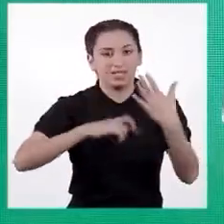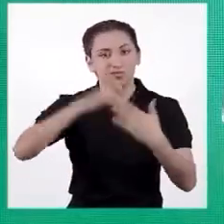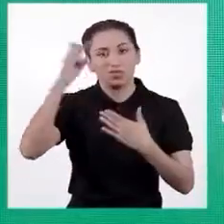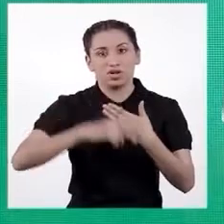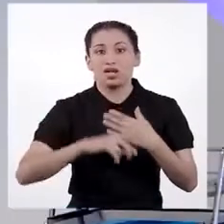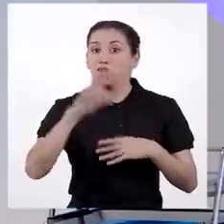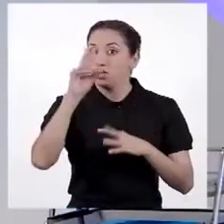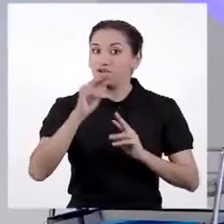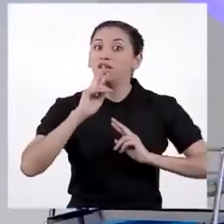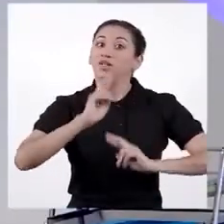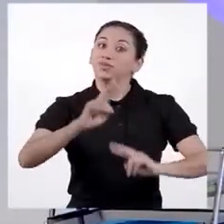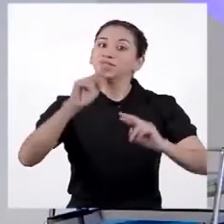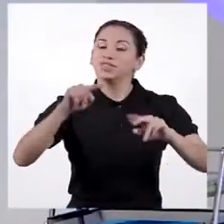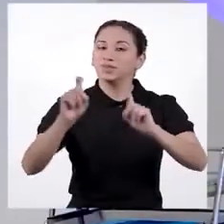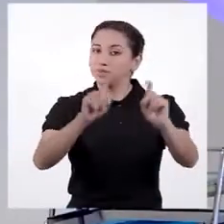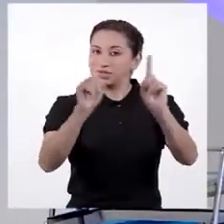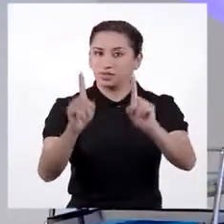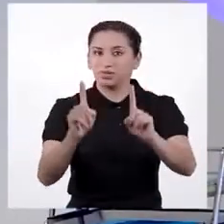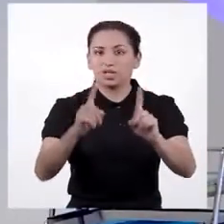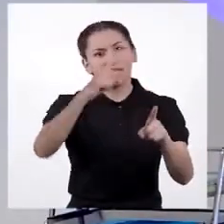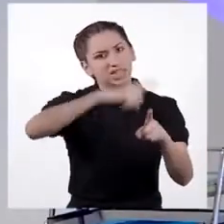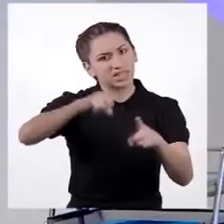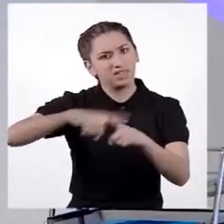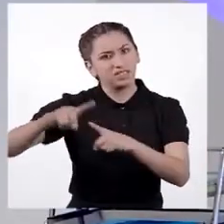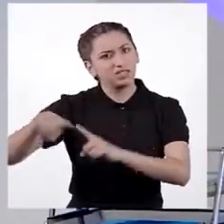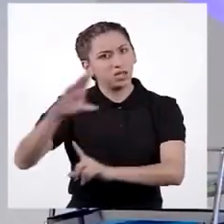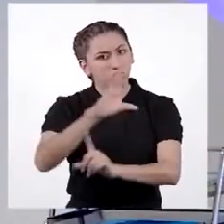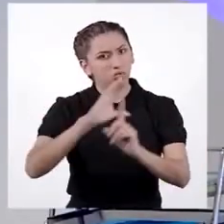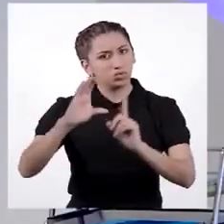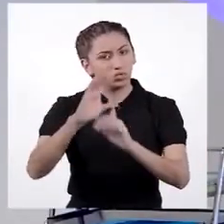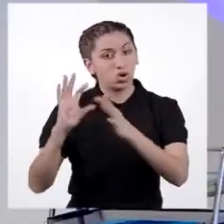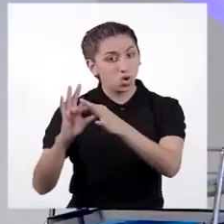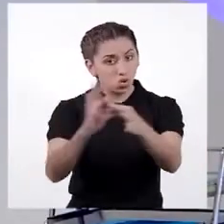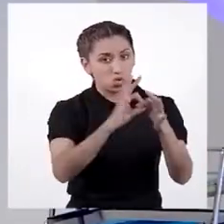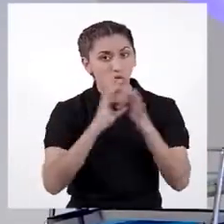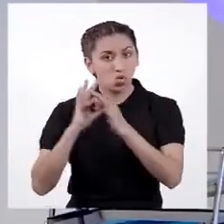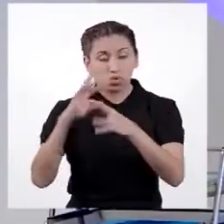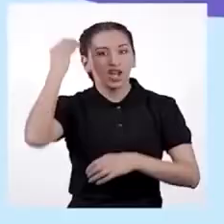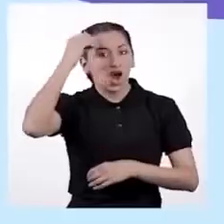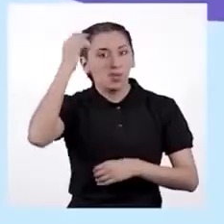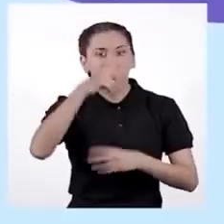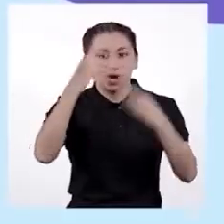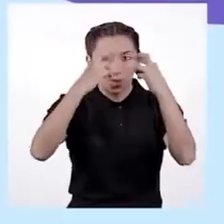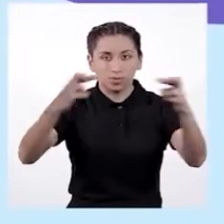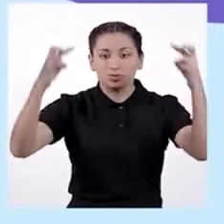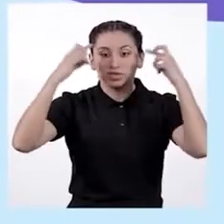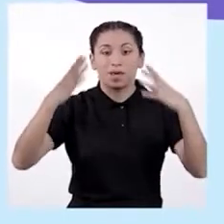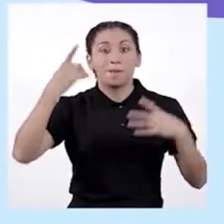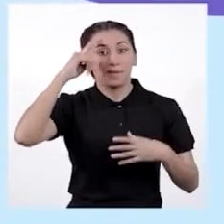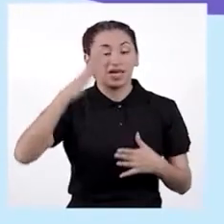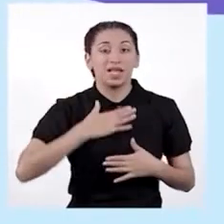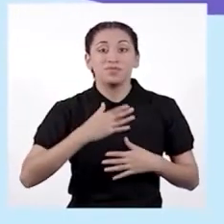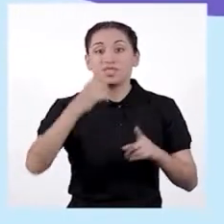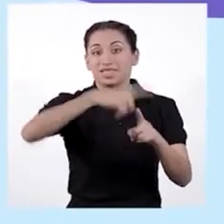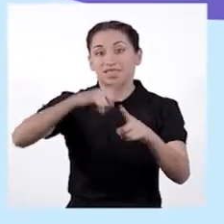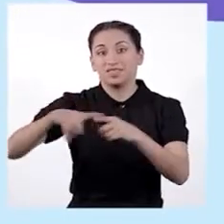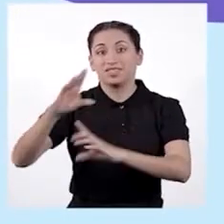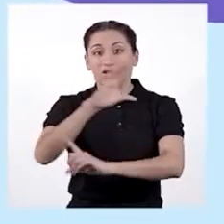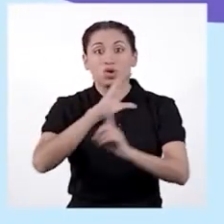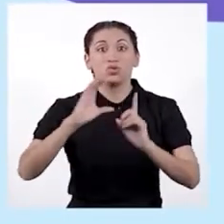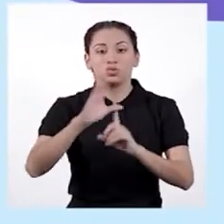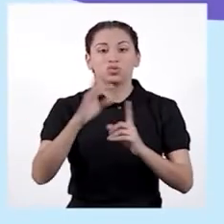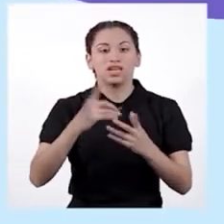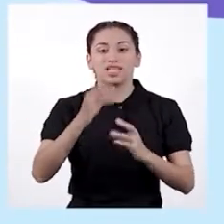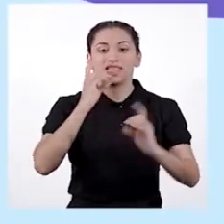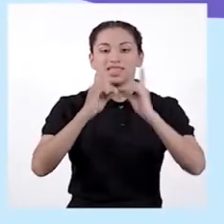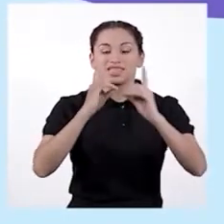programa. Y no hemos respondido a la pregunta, ¿la diversidad cultural nos une como nación? Para mí, la diversidad cultural es...